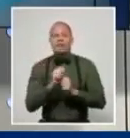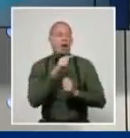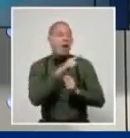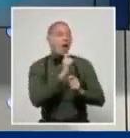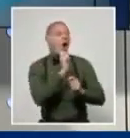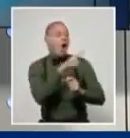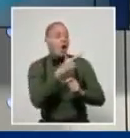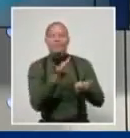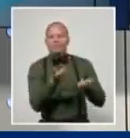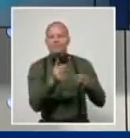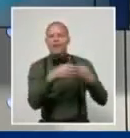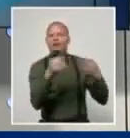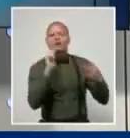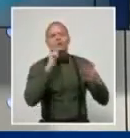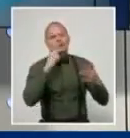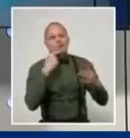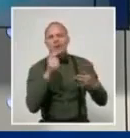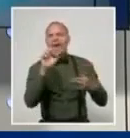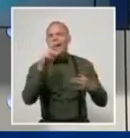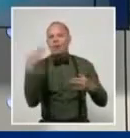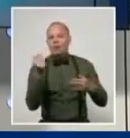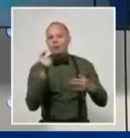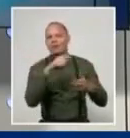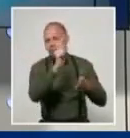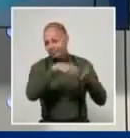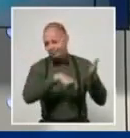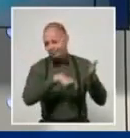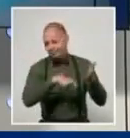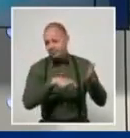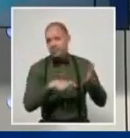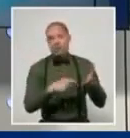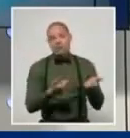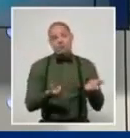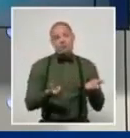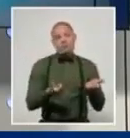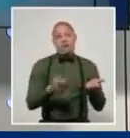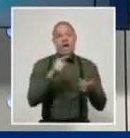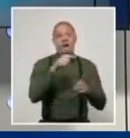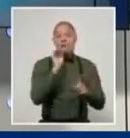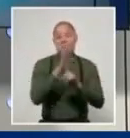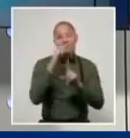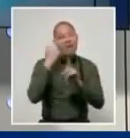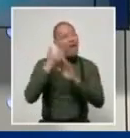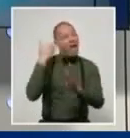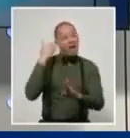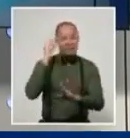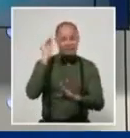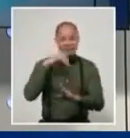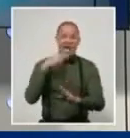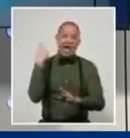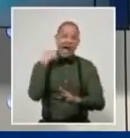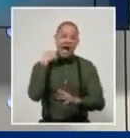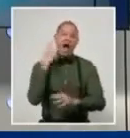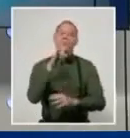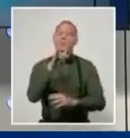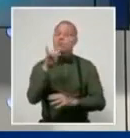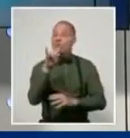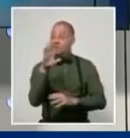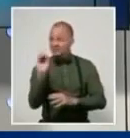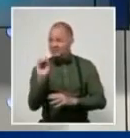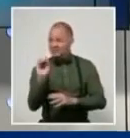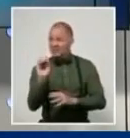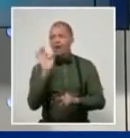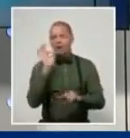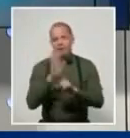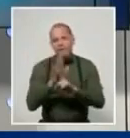y en el sistema de precios desde los años 90. Son problemas que se reconocen entre las deformaciones